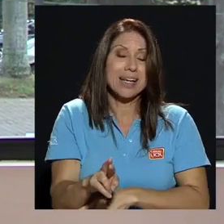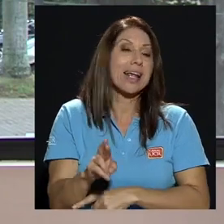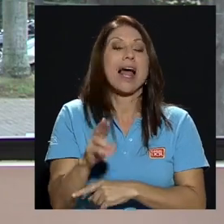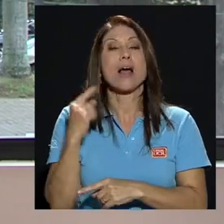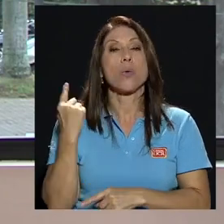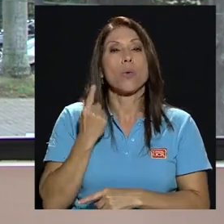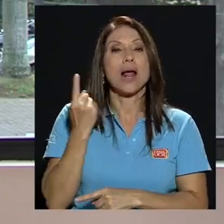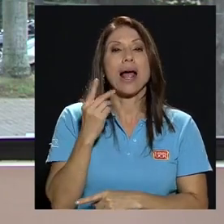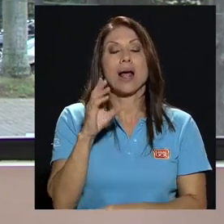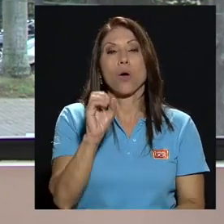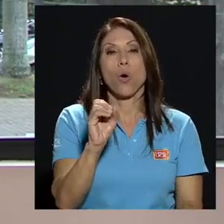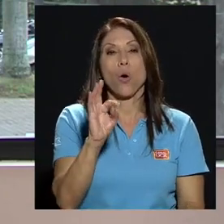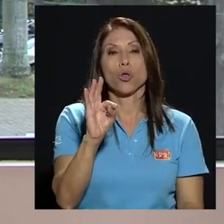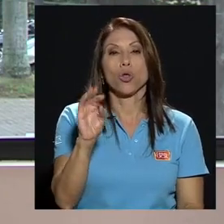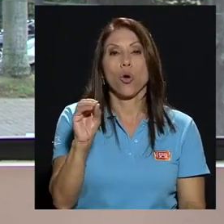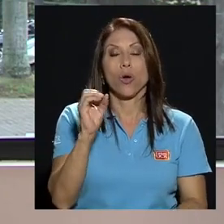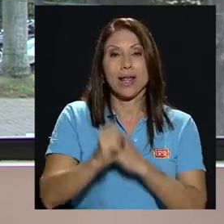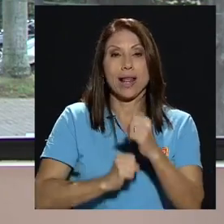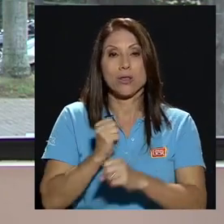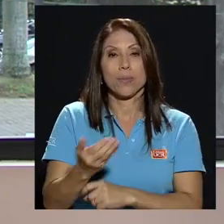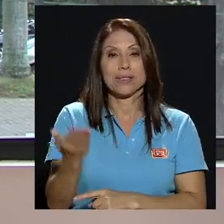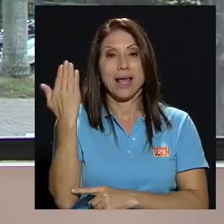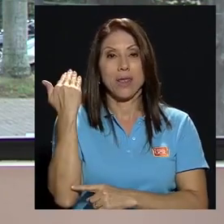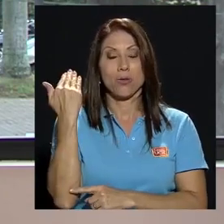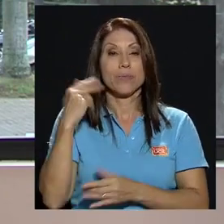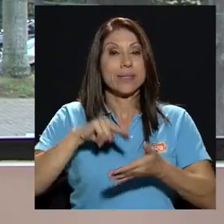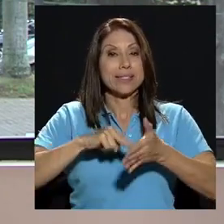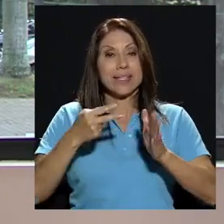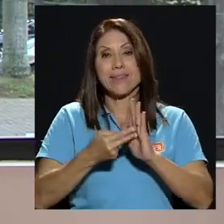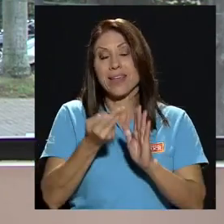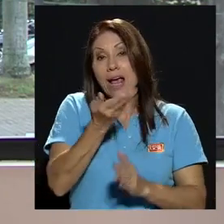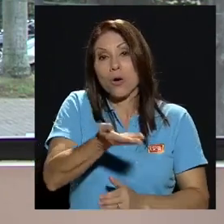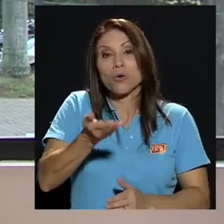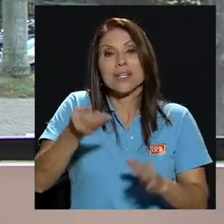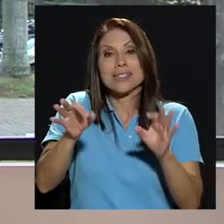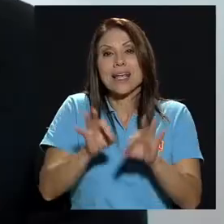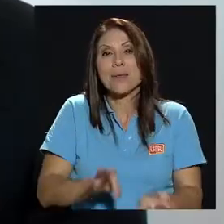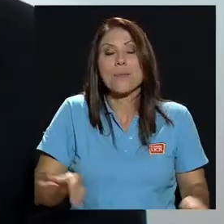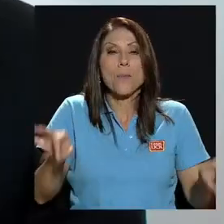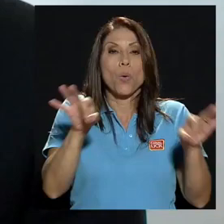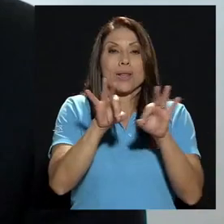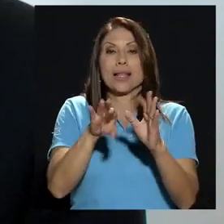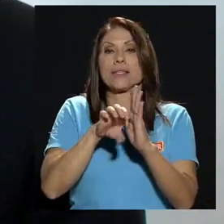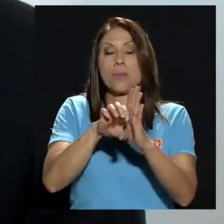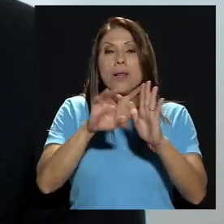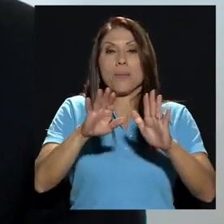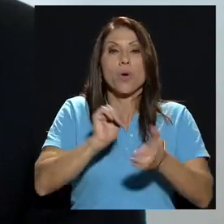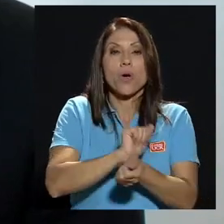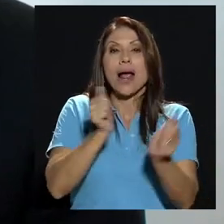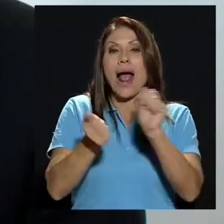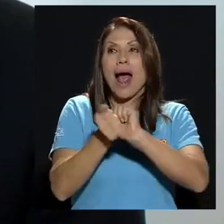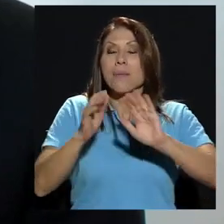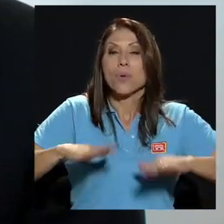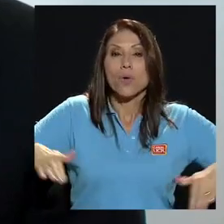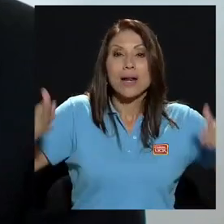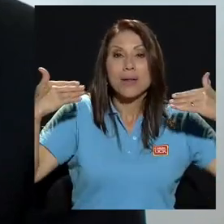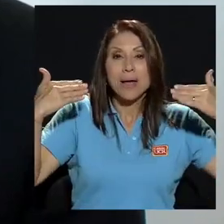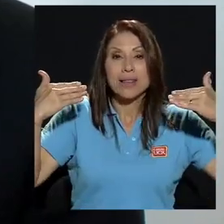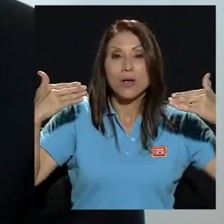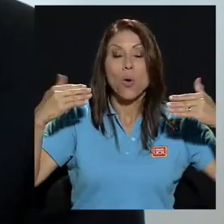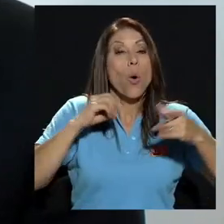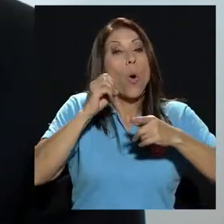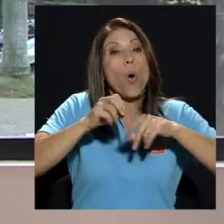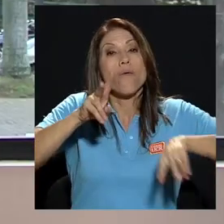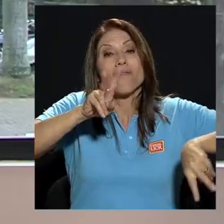todo esto nos indica que cosas tan importantes como el cambio climático o la variabilidad climática a partir del